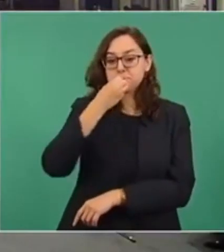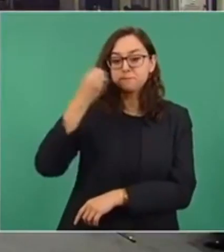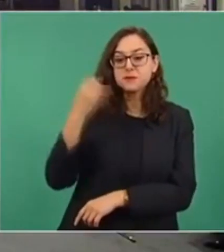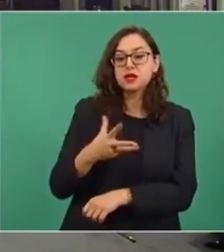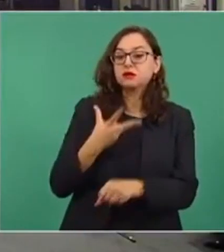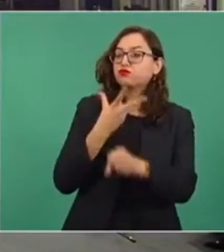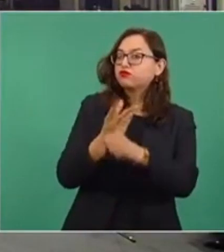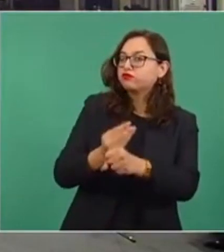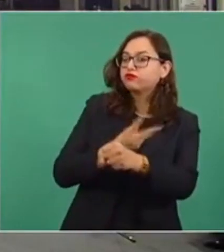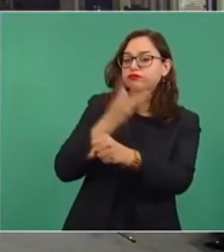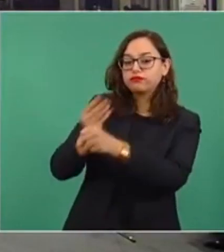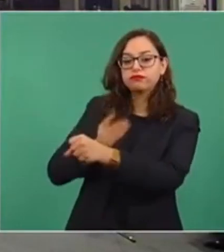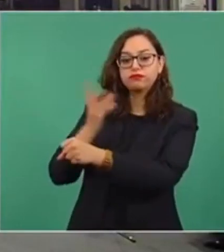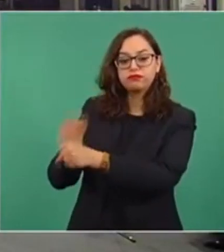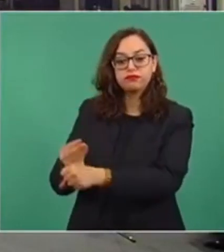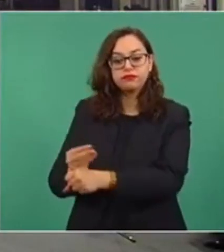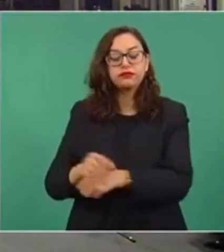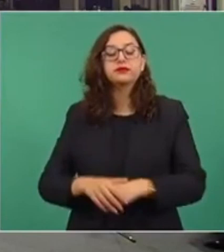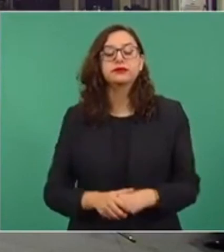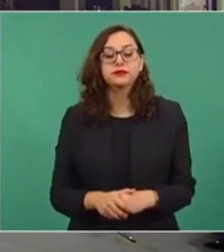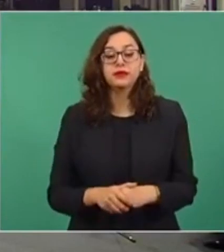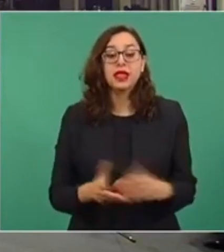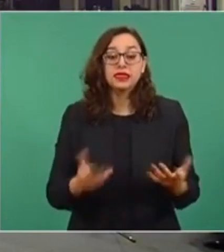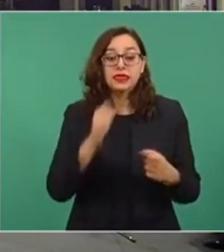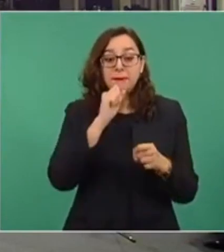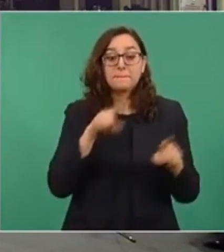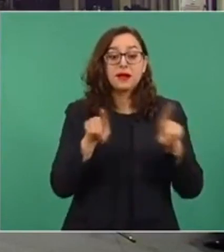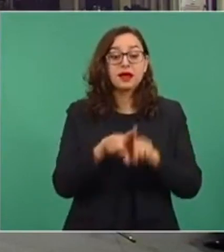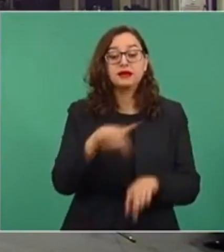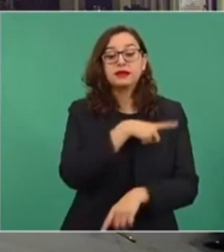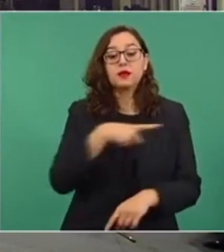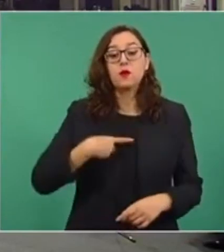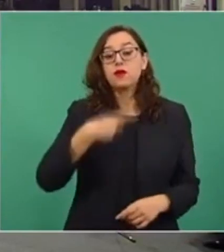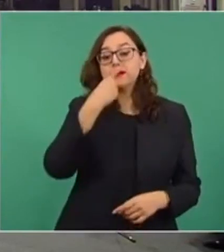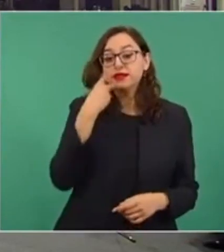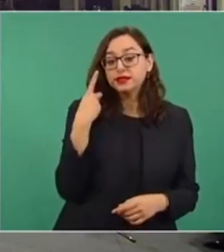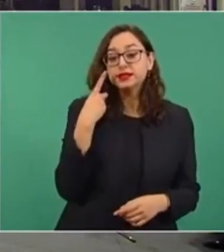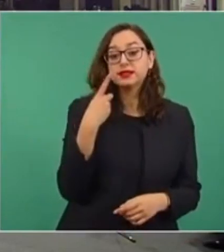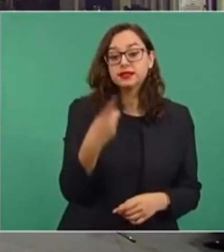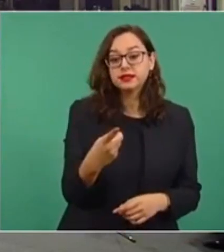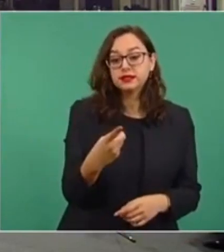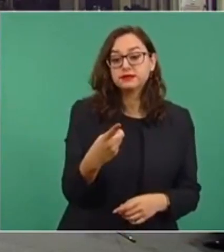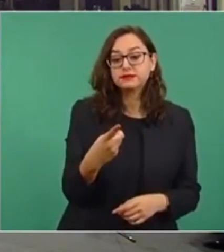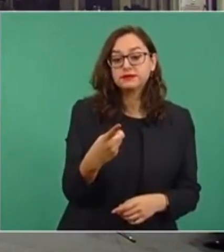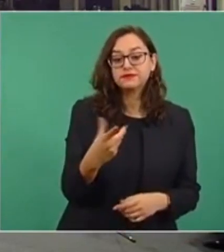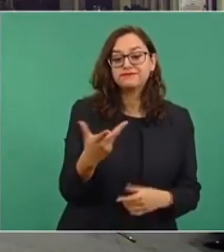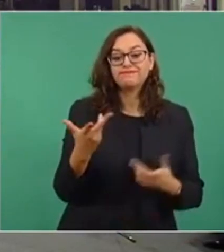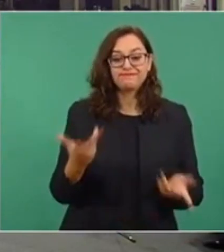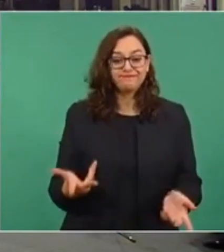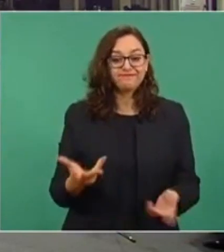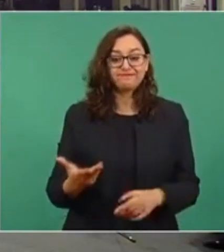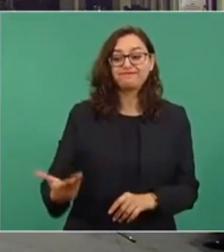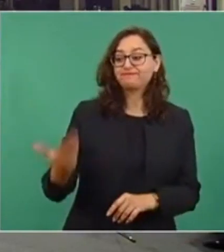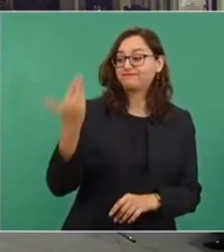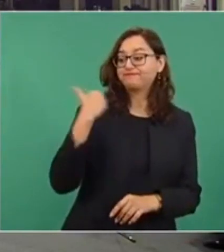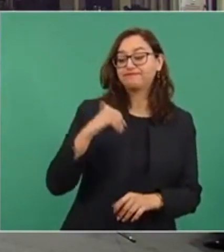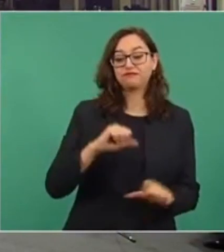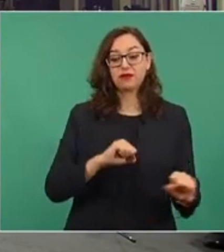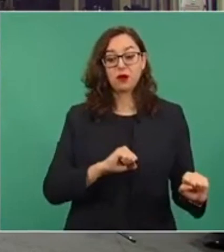Baste decir que por los daños de los sismos